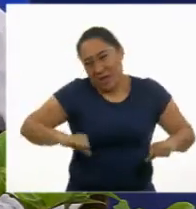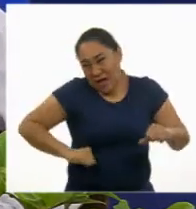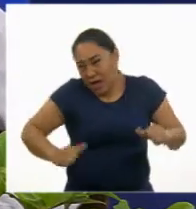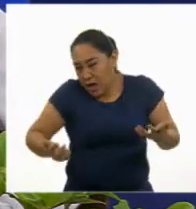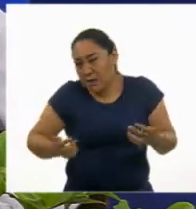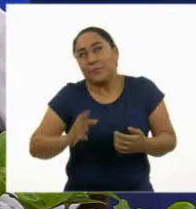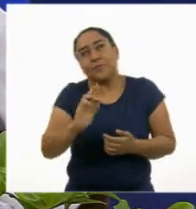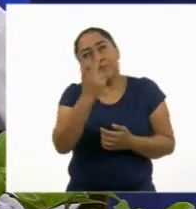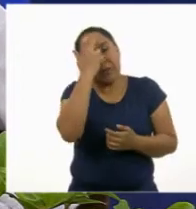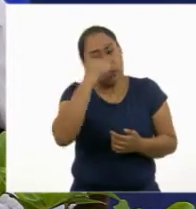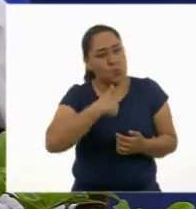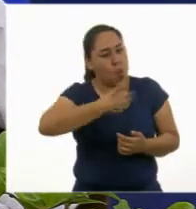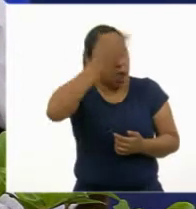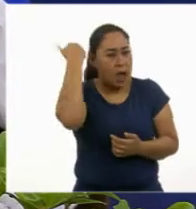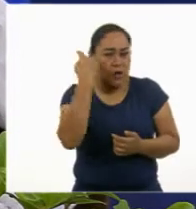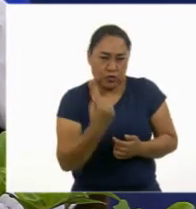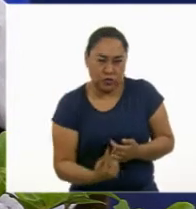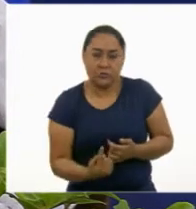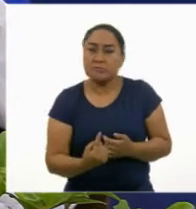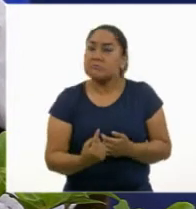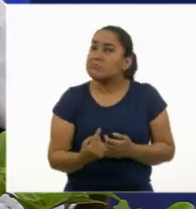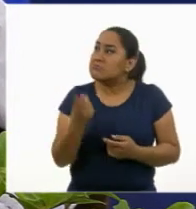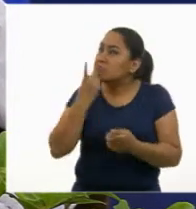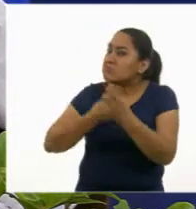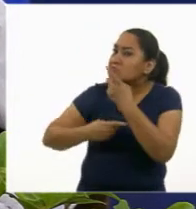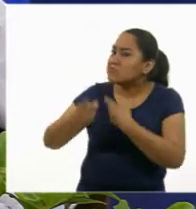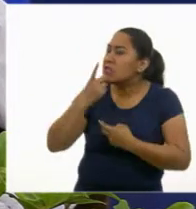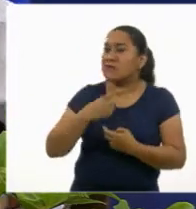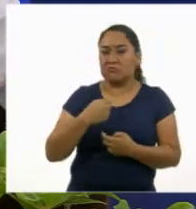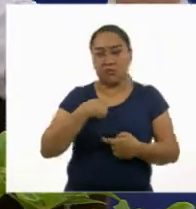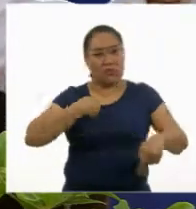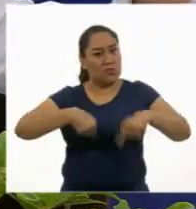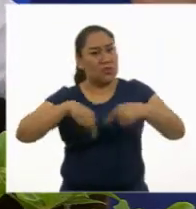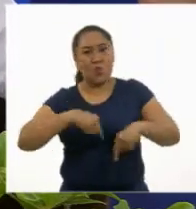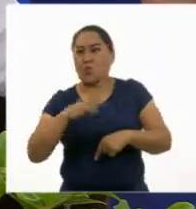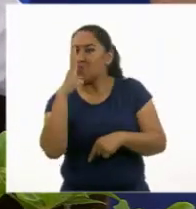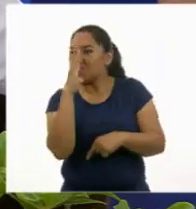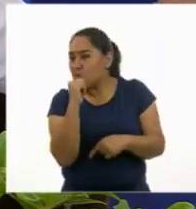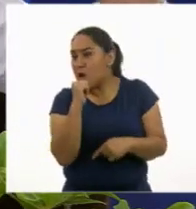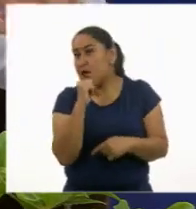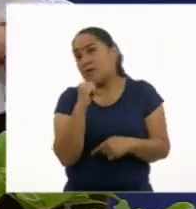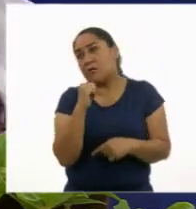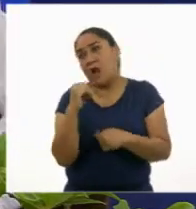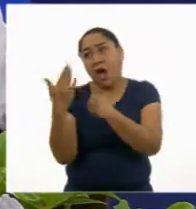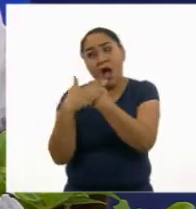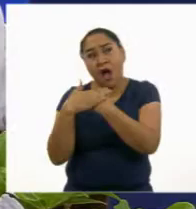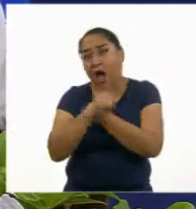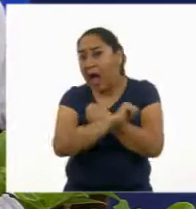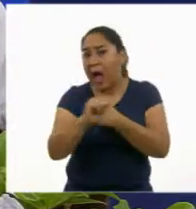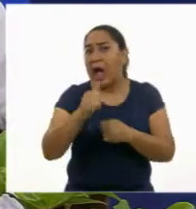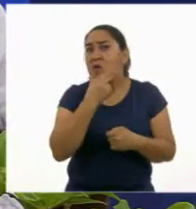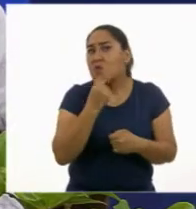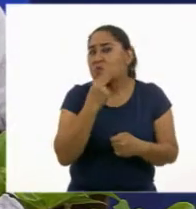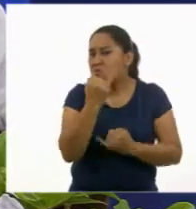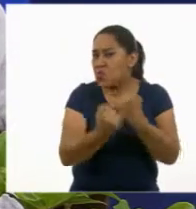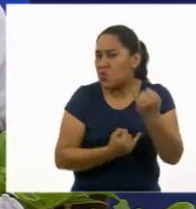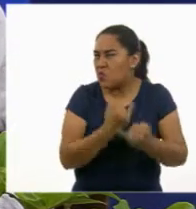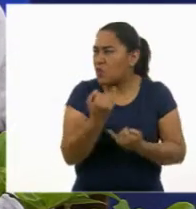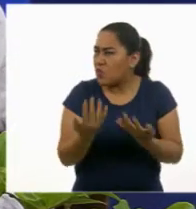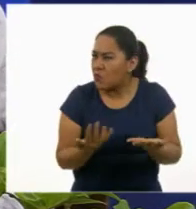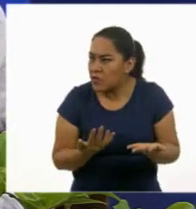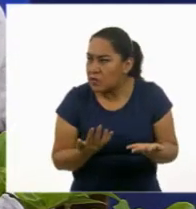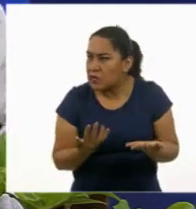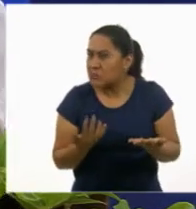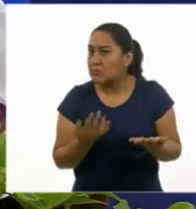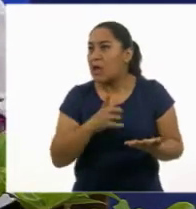infancia, fíjate, había muchas personas que me decían que no podía jugar fútbol, que porque era una actividad de niños. Y pues las consecuencias que hubo